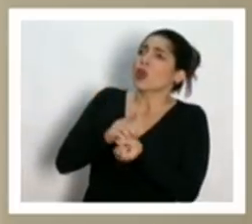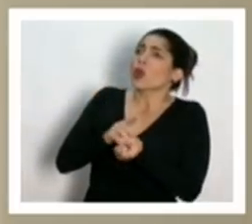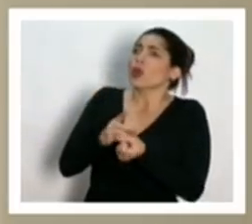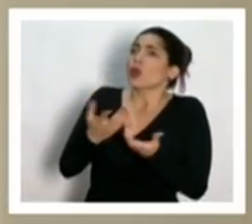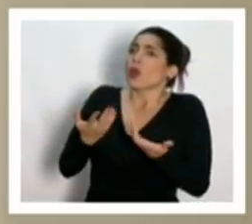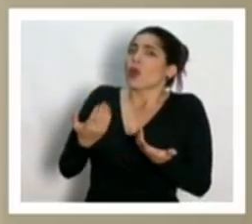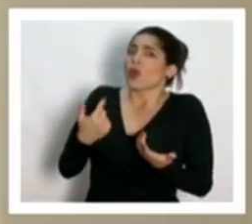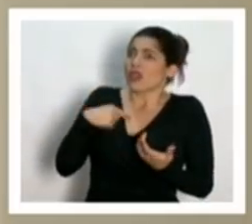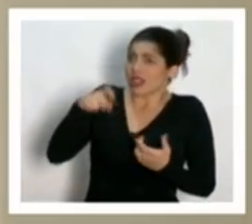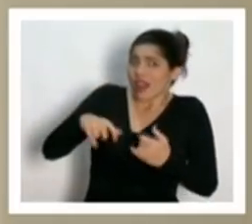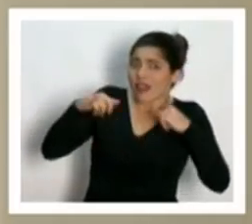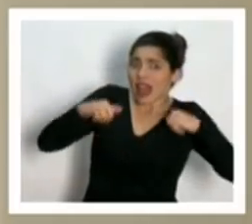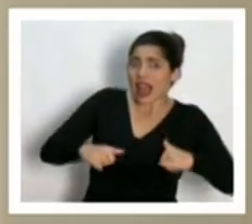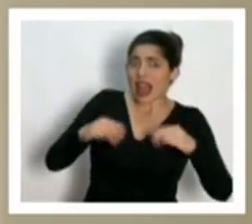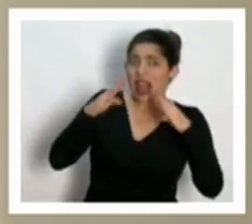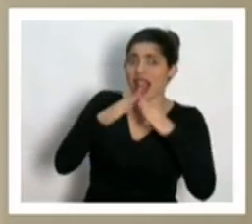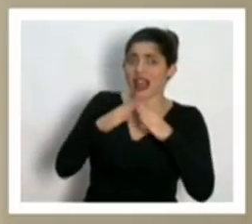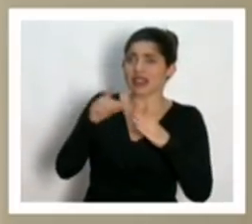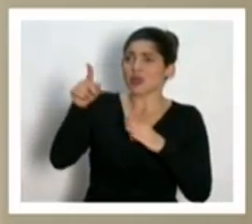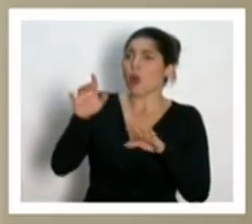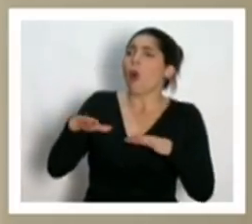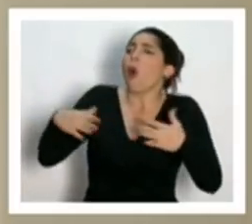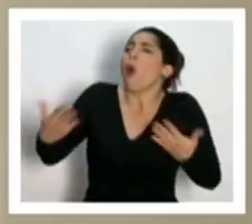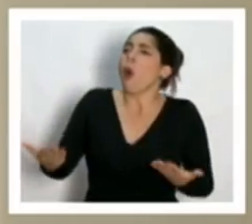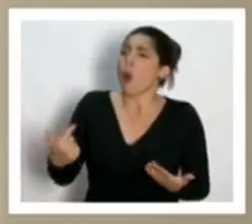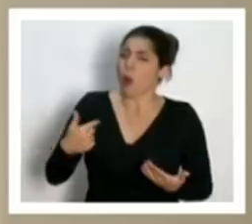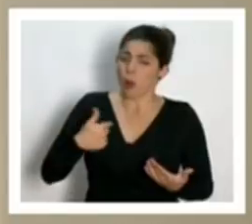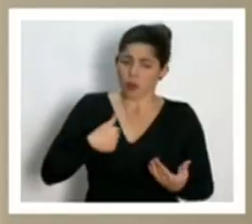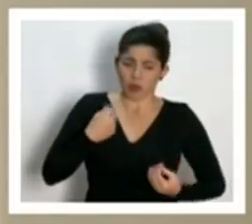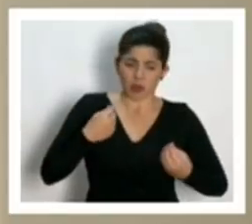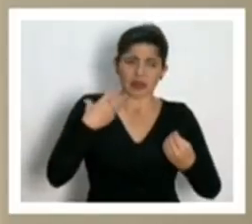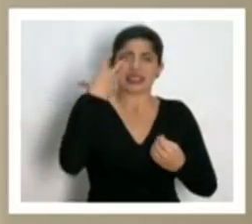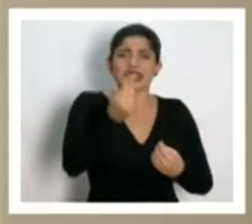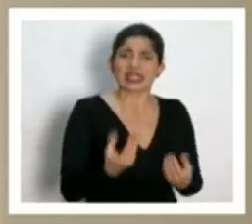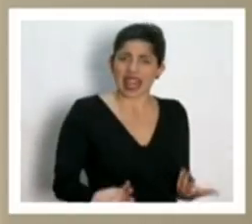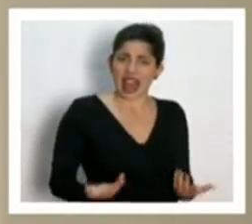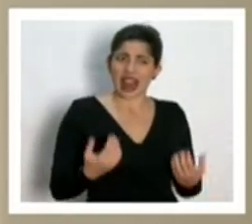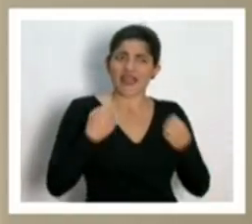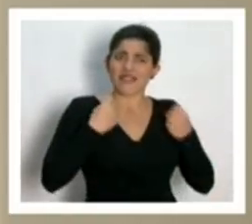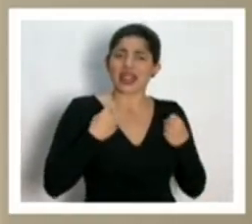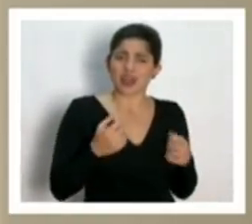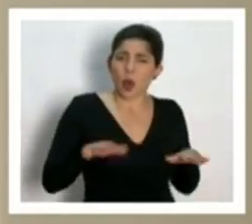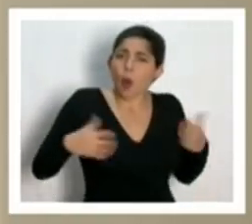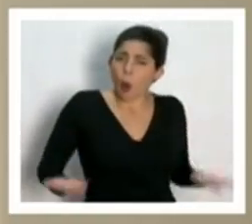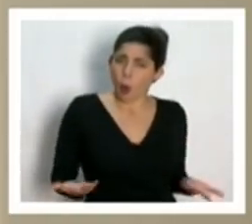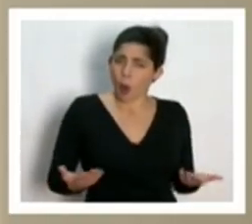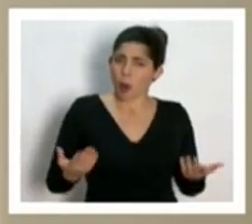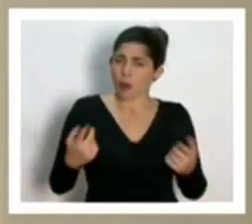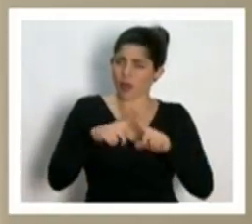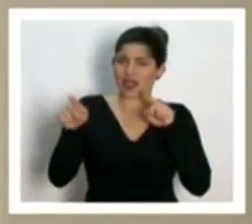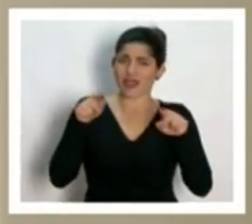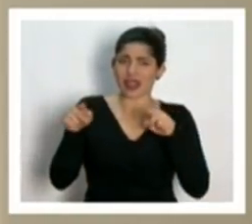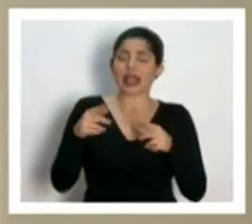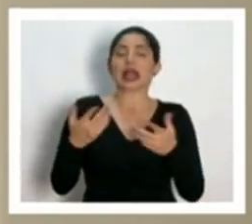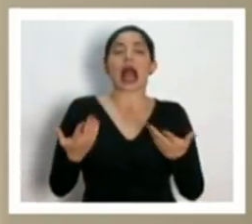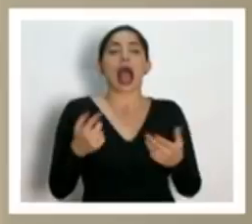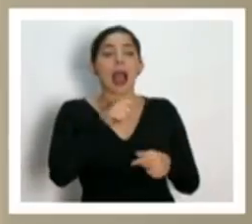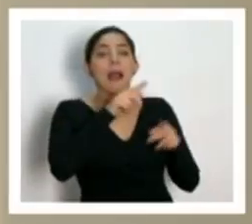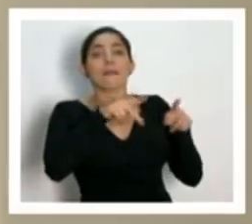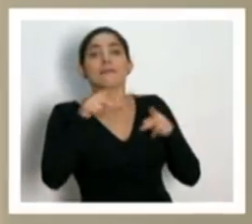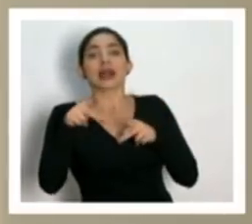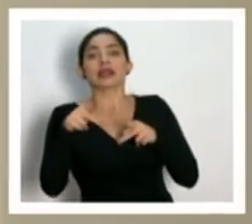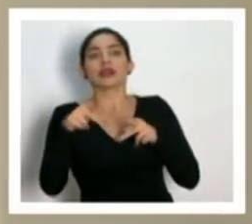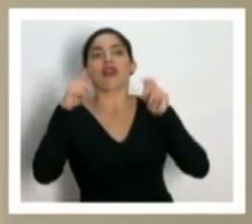hay que quedarse en la casa, como usted dice, que se puede salir a hacer actividad física, y resulta que esa gente están haciendo